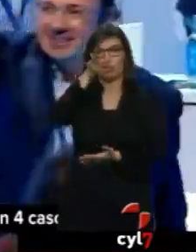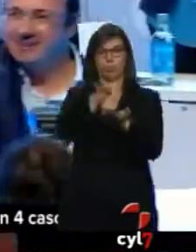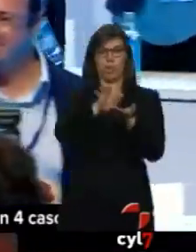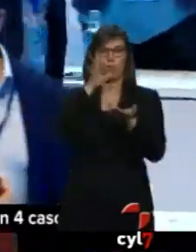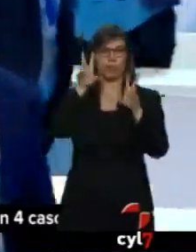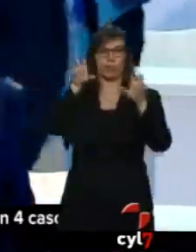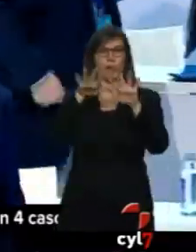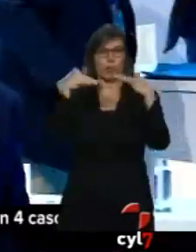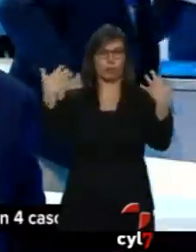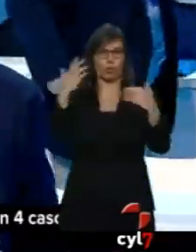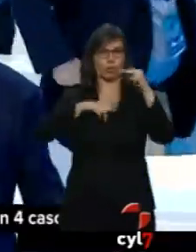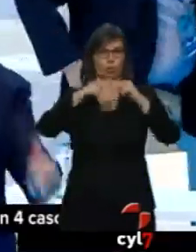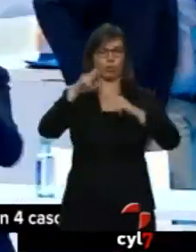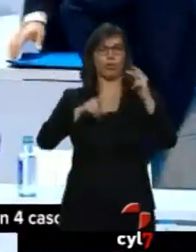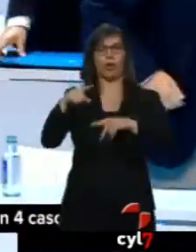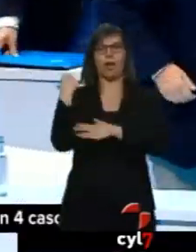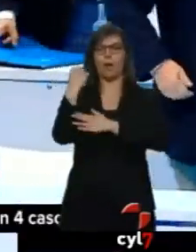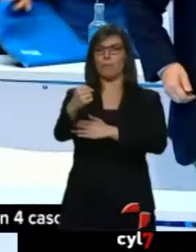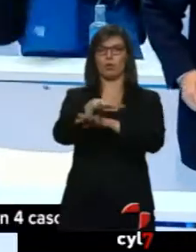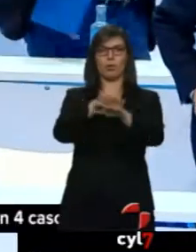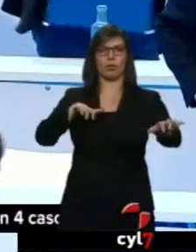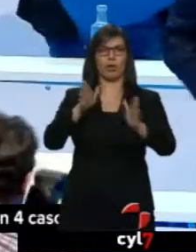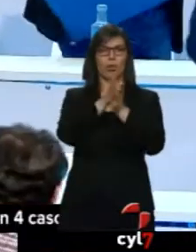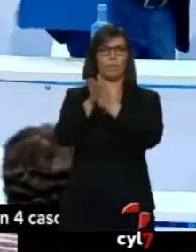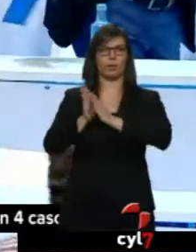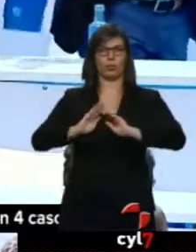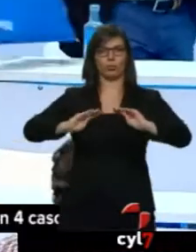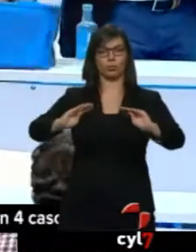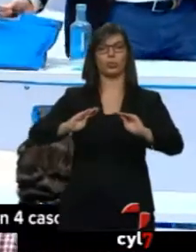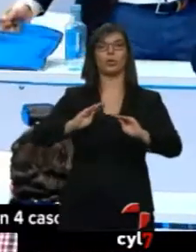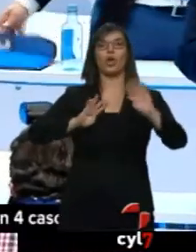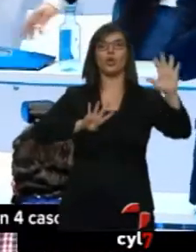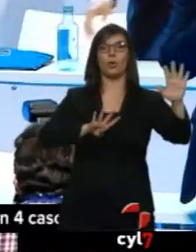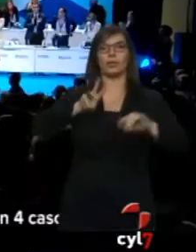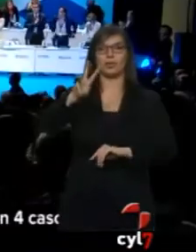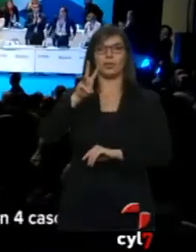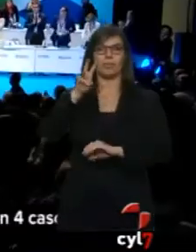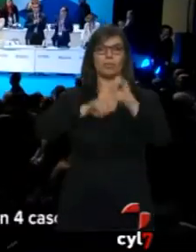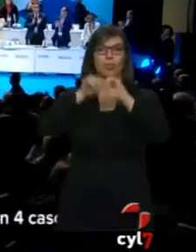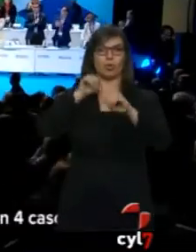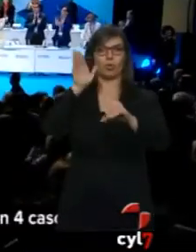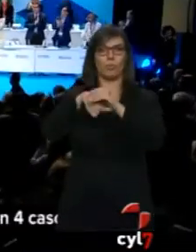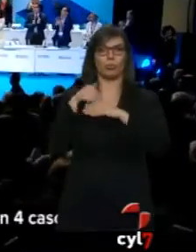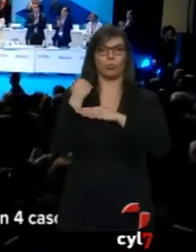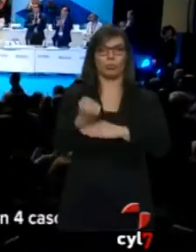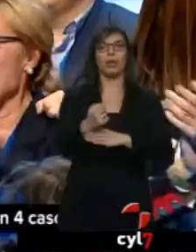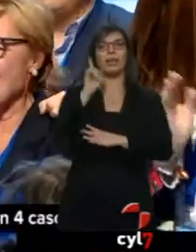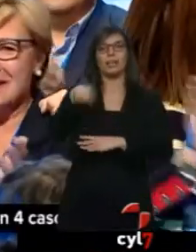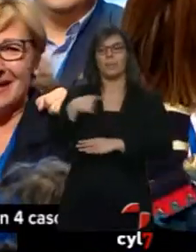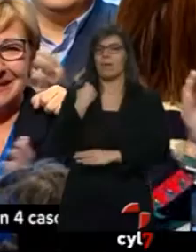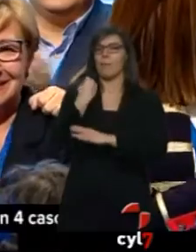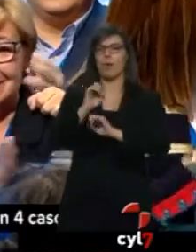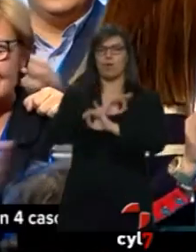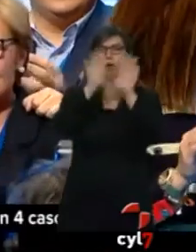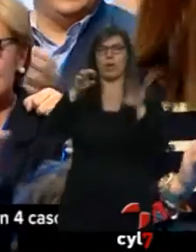ha recibido el respaldo mayoritario de sus compañeros. Ha obtenido el 93% de los votos y el apoyo explícito de Martínez Maillo en